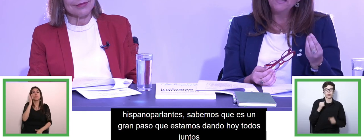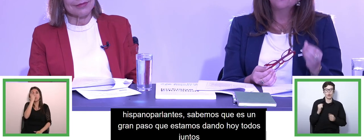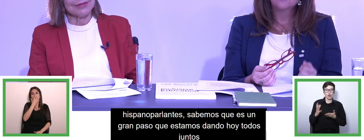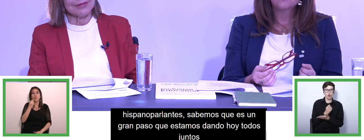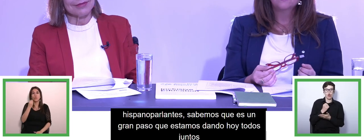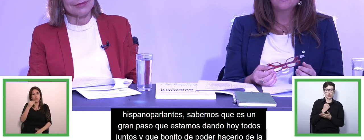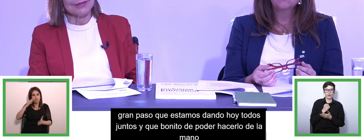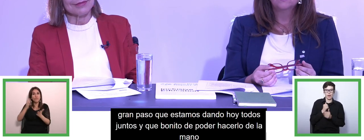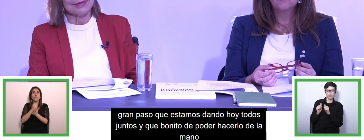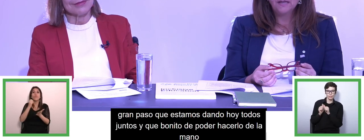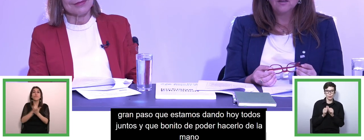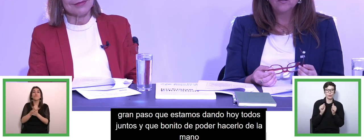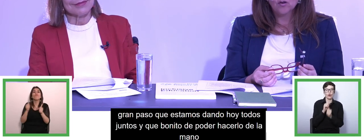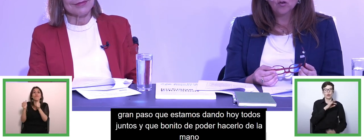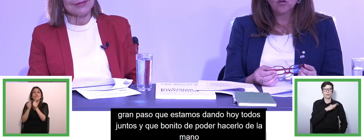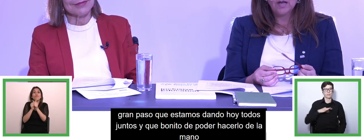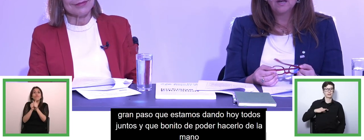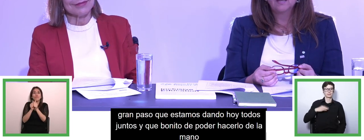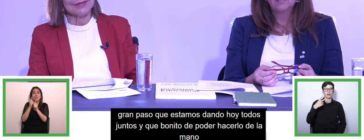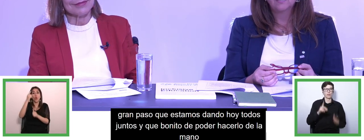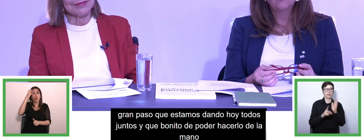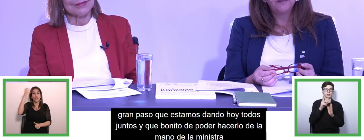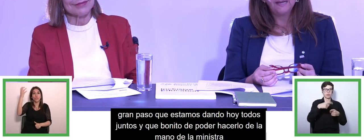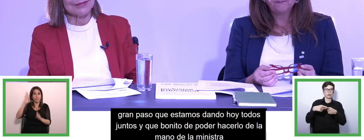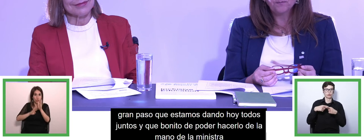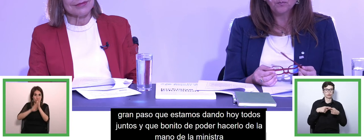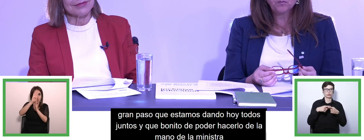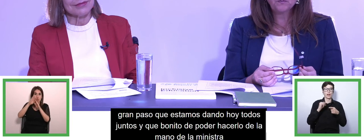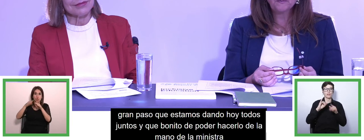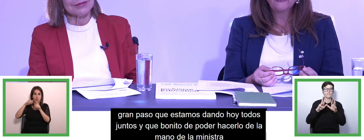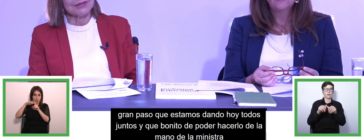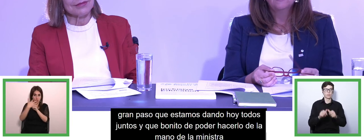la ministra del ministerio de desarrollo social y familia